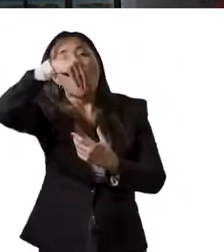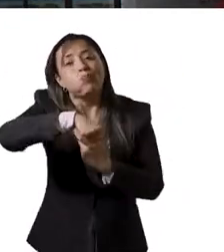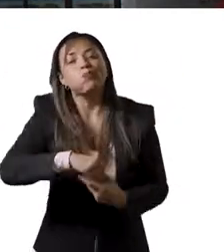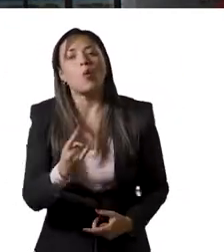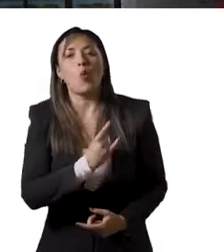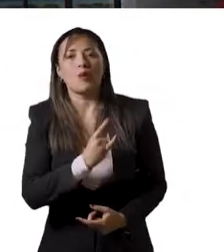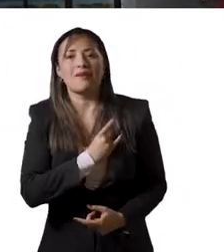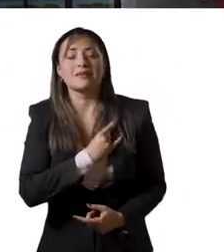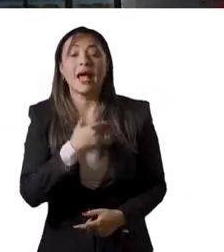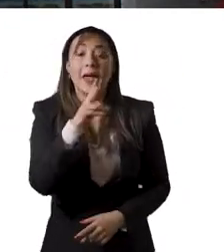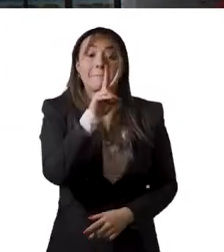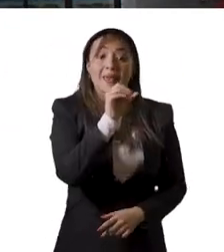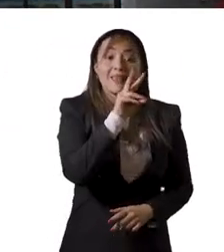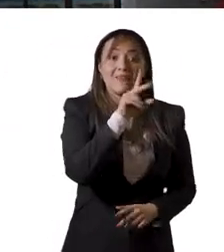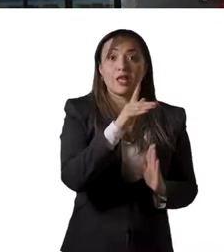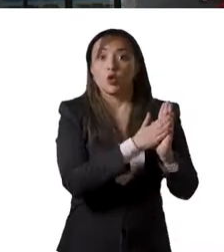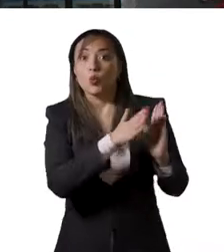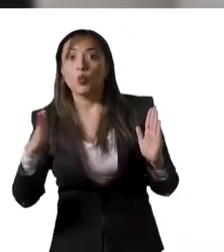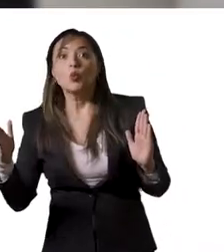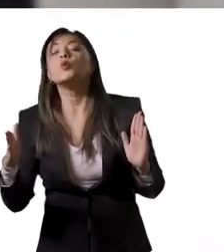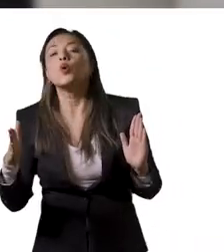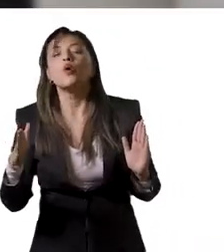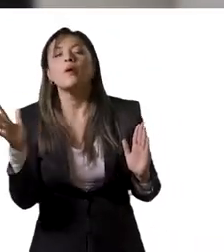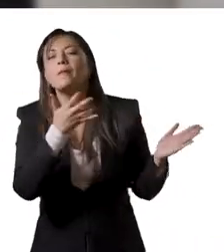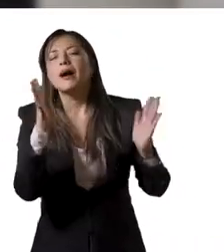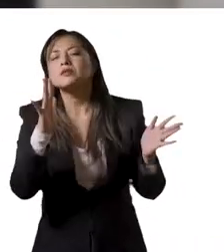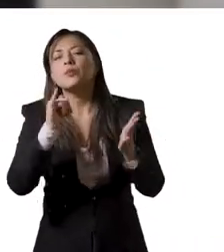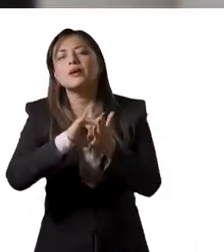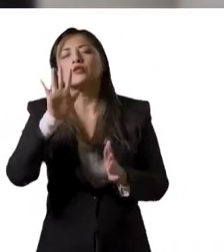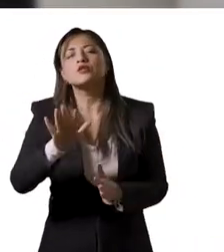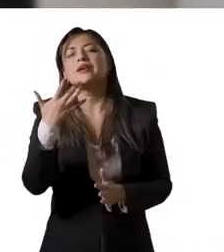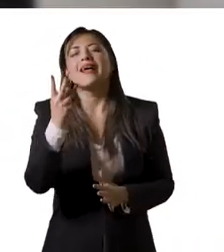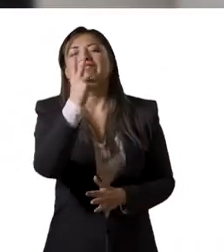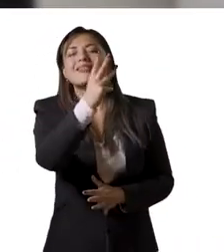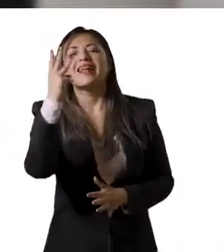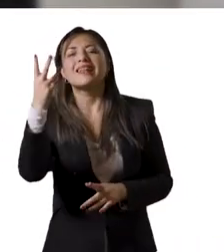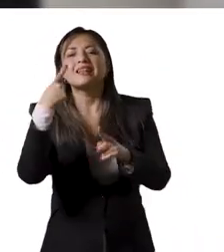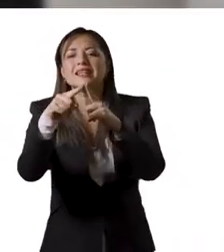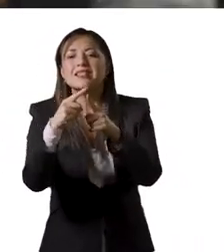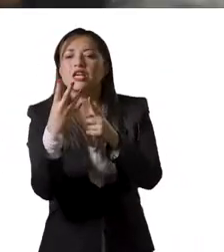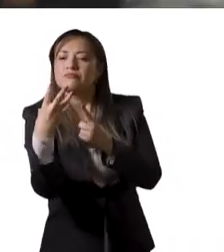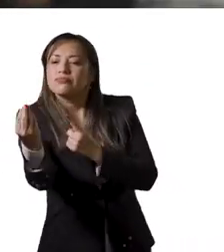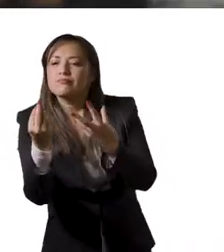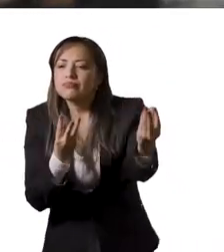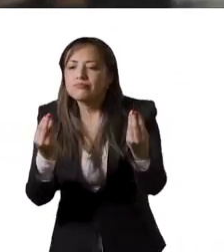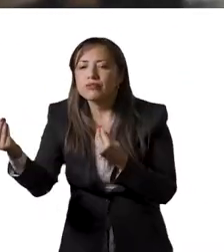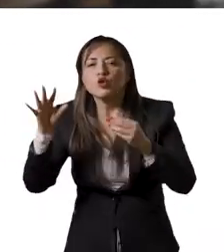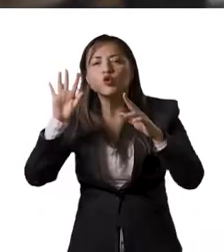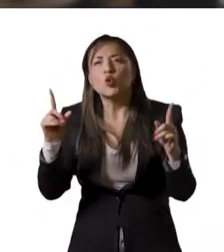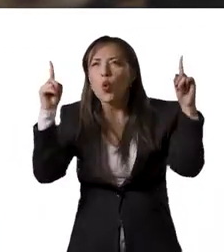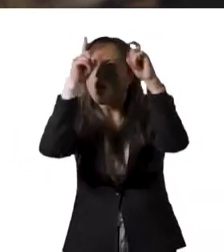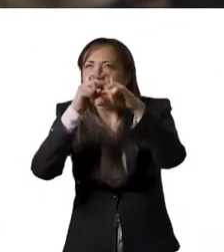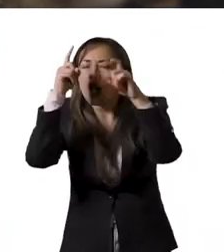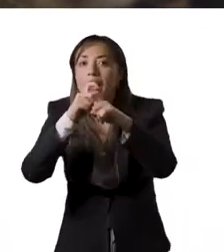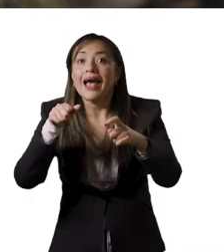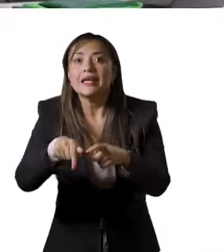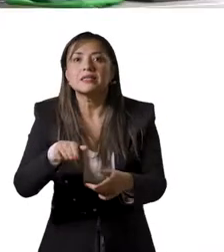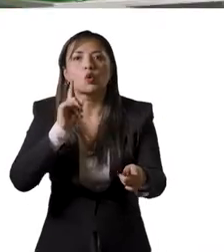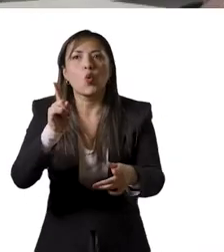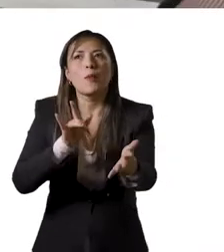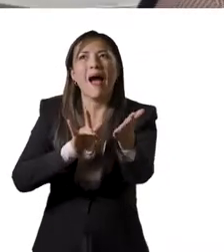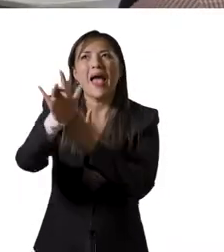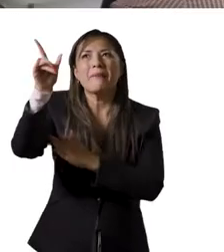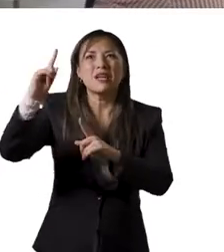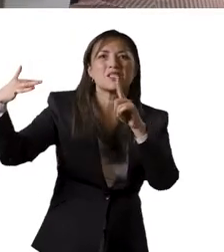Universitario y durante 2021 llegaron a su madurez la mayoría de los 33 centros de pensamiento. En esta